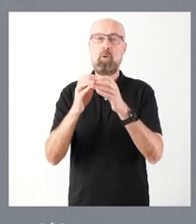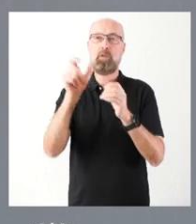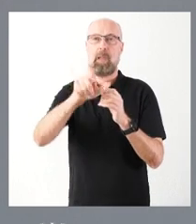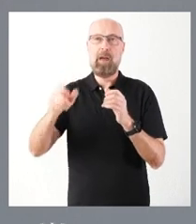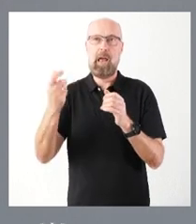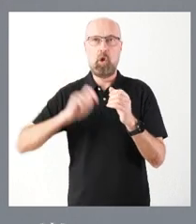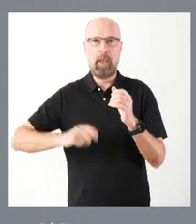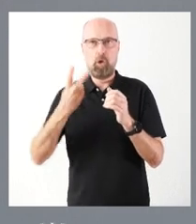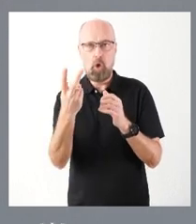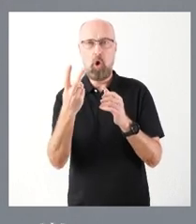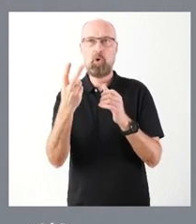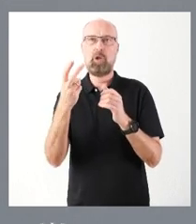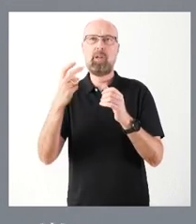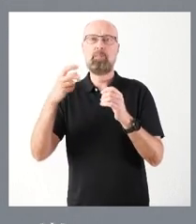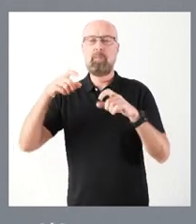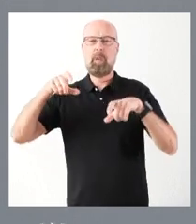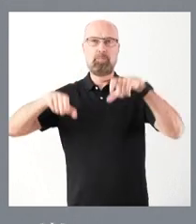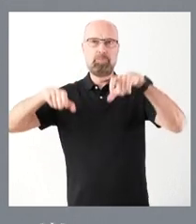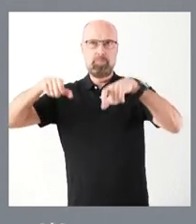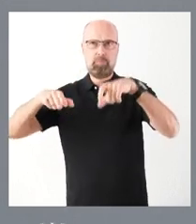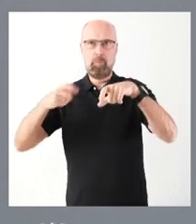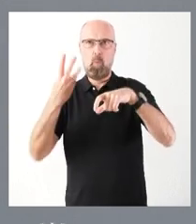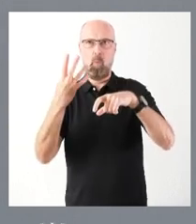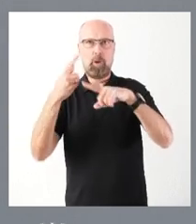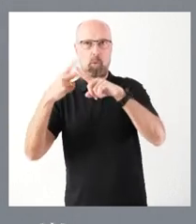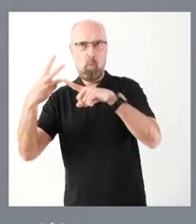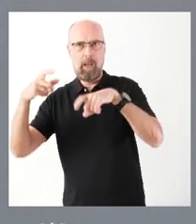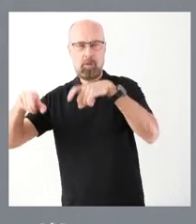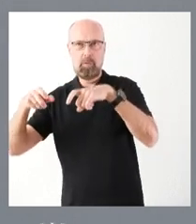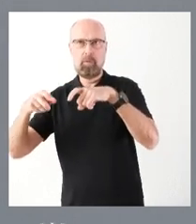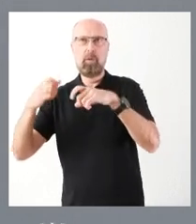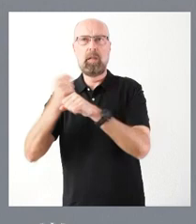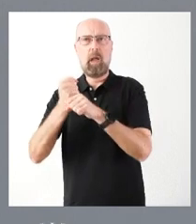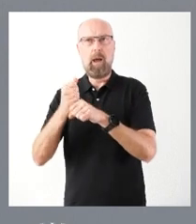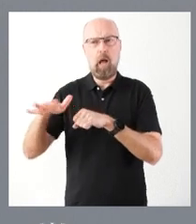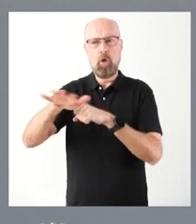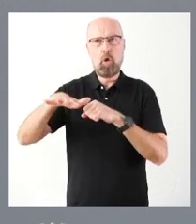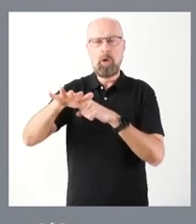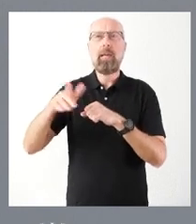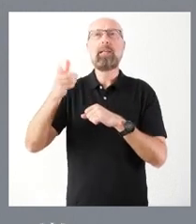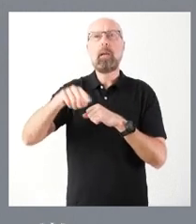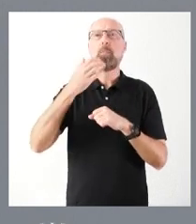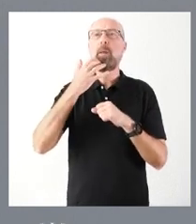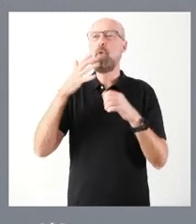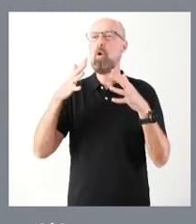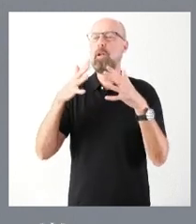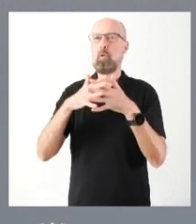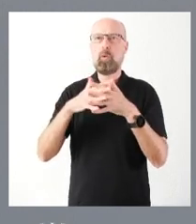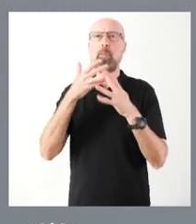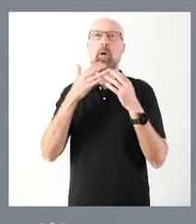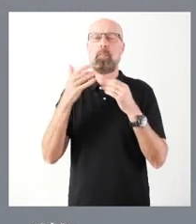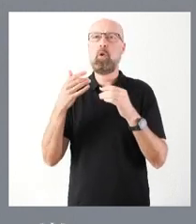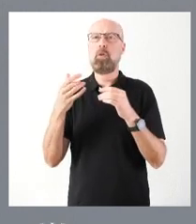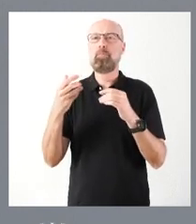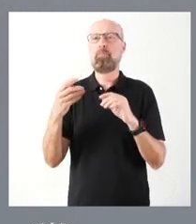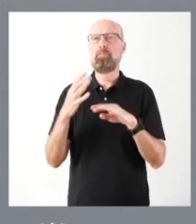4x4, que va a operar en el conjunto de los dos municipios. Pero cuando hablamos también de infraestructura de uso público, desbroces de vegetación, cortas